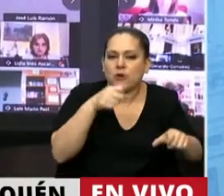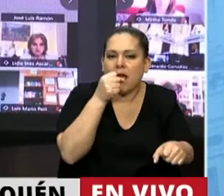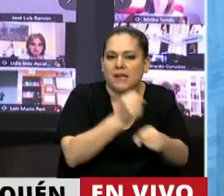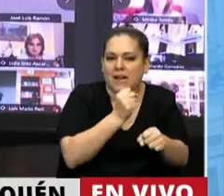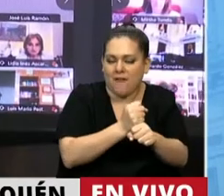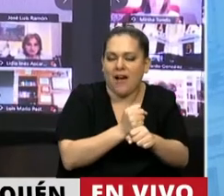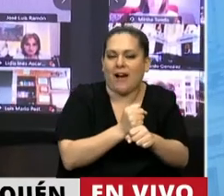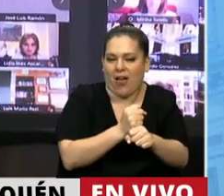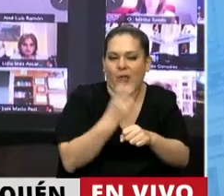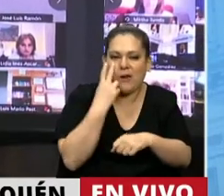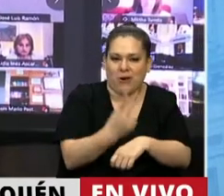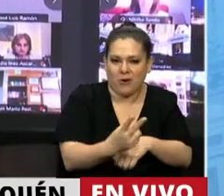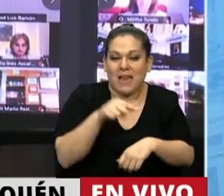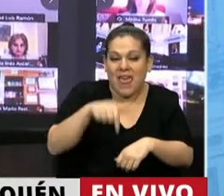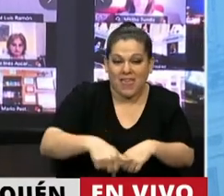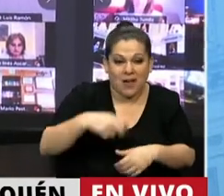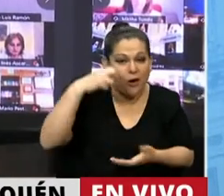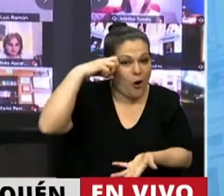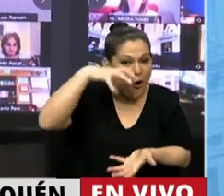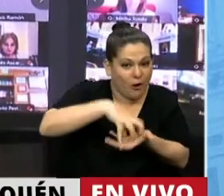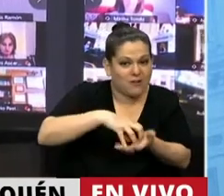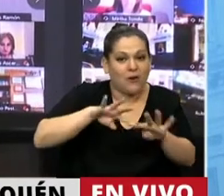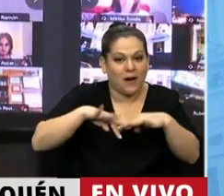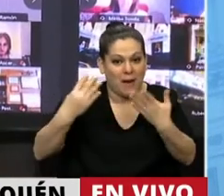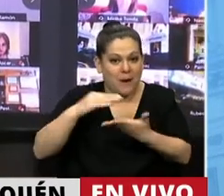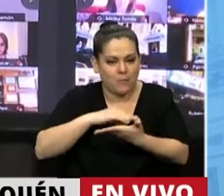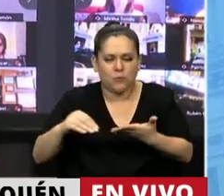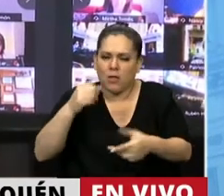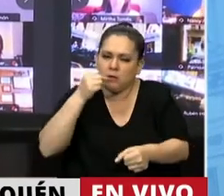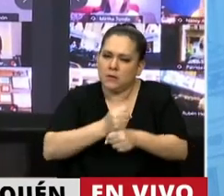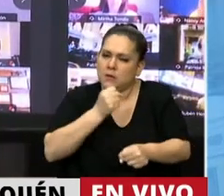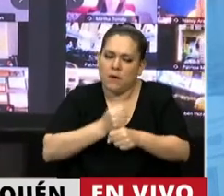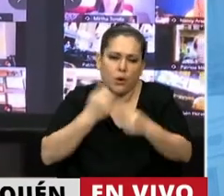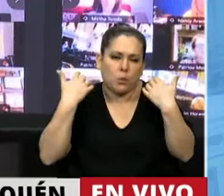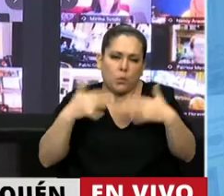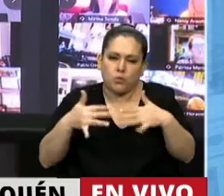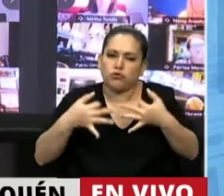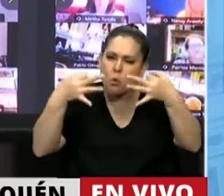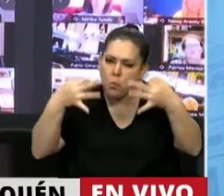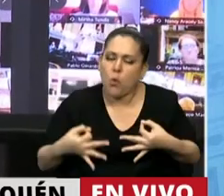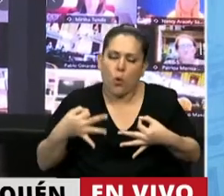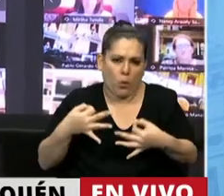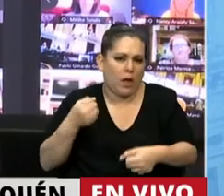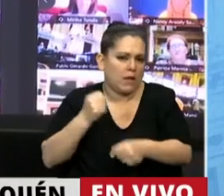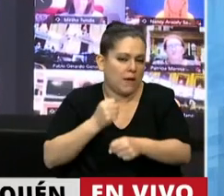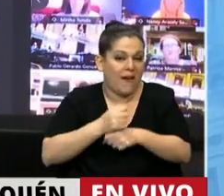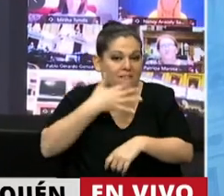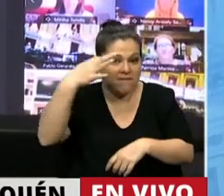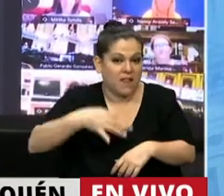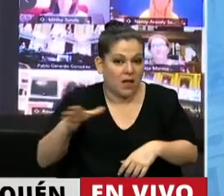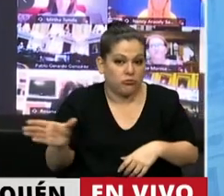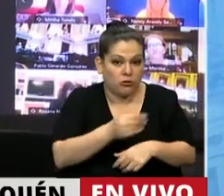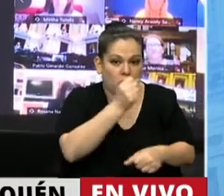En esta casa siempre se trabajó mucho y muy bien. Y sin duda, son el pilar fundamental del Congreso